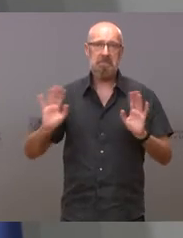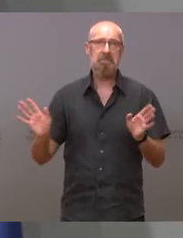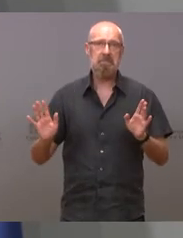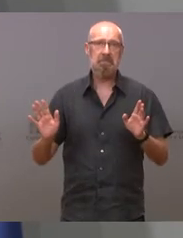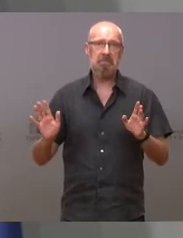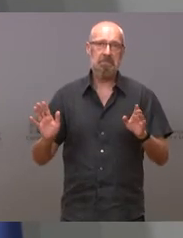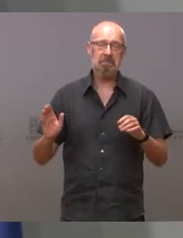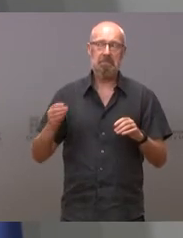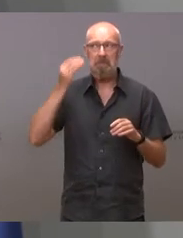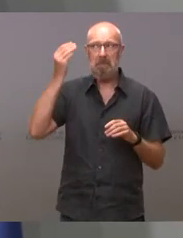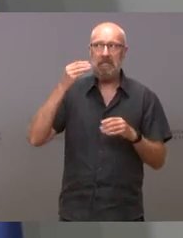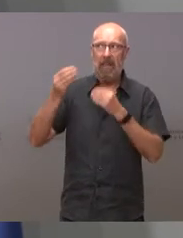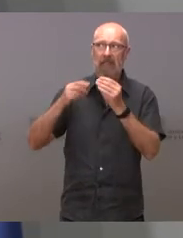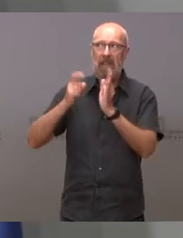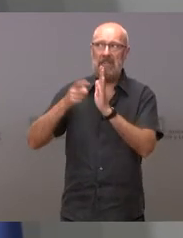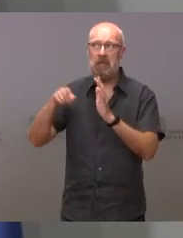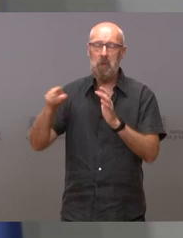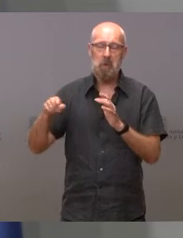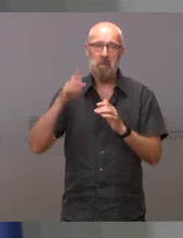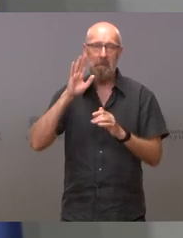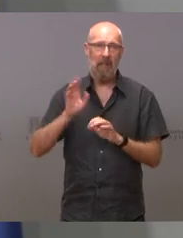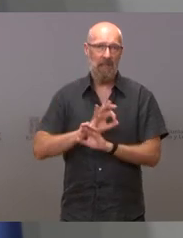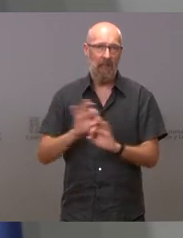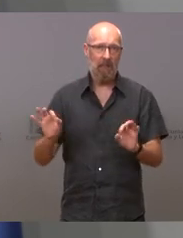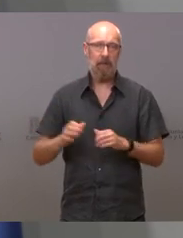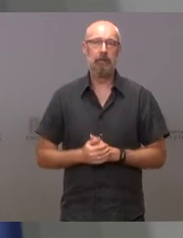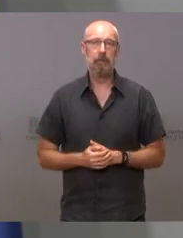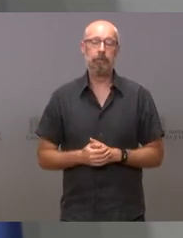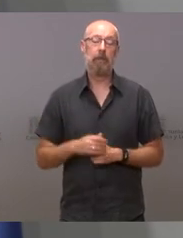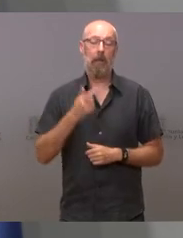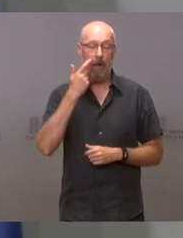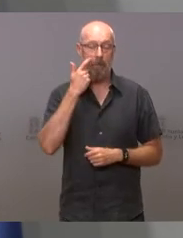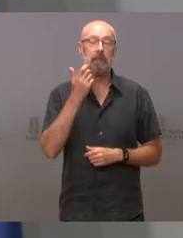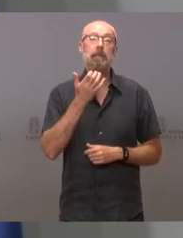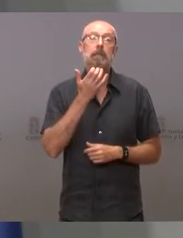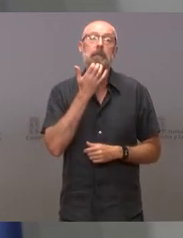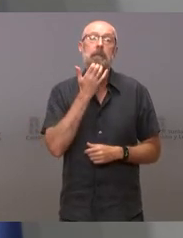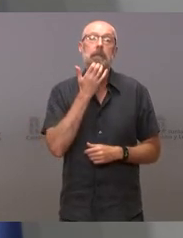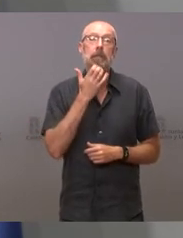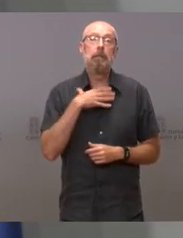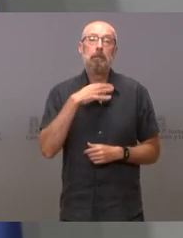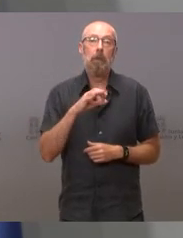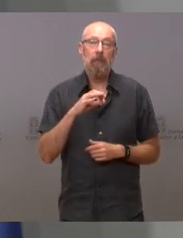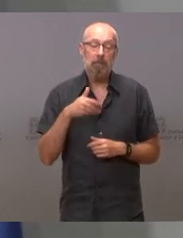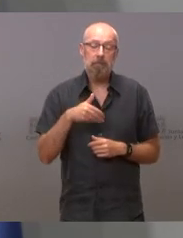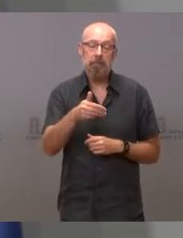legislar a este respecto. Veremos lo que ocurre, si desgraciadamente vuelve a ocurrir algo así.